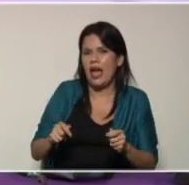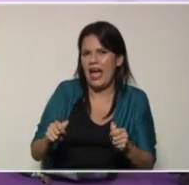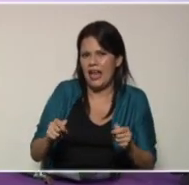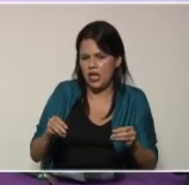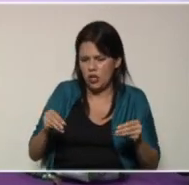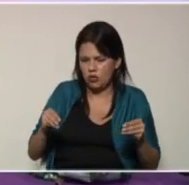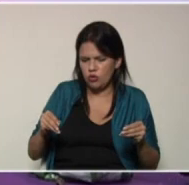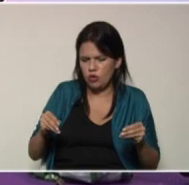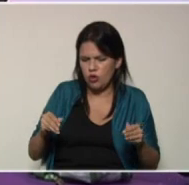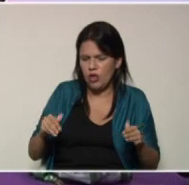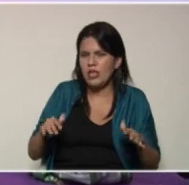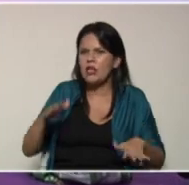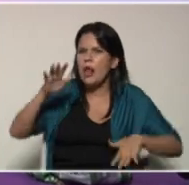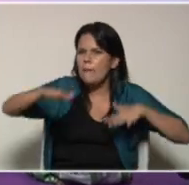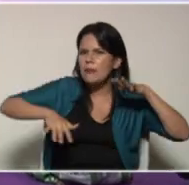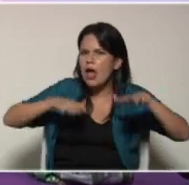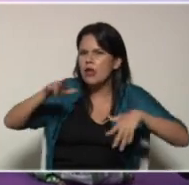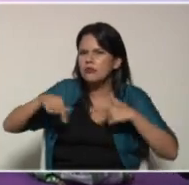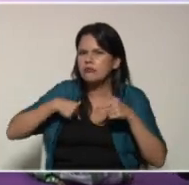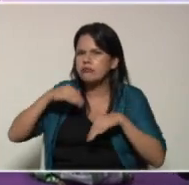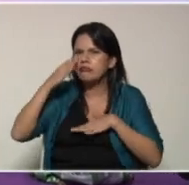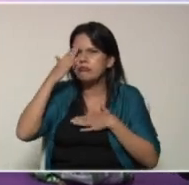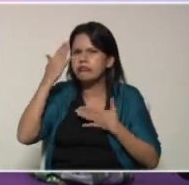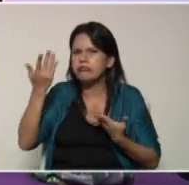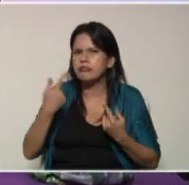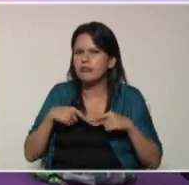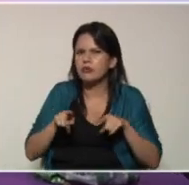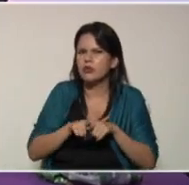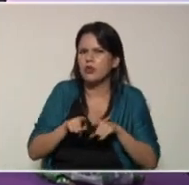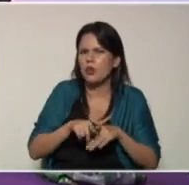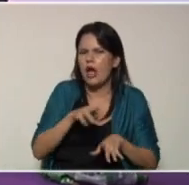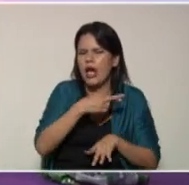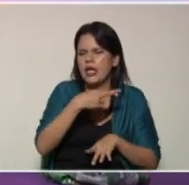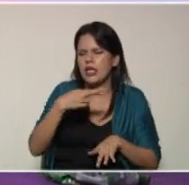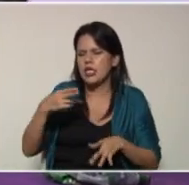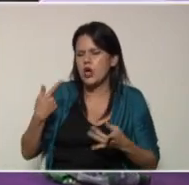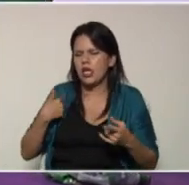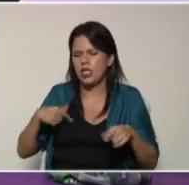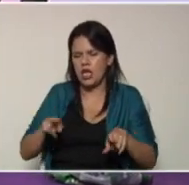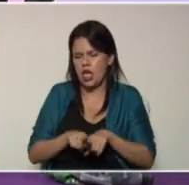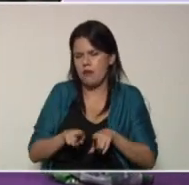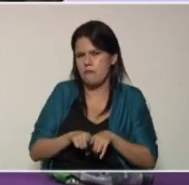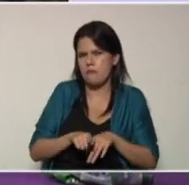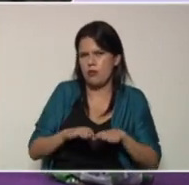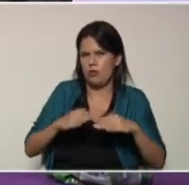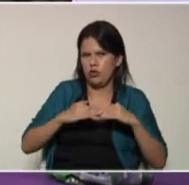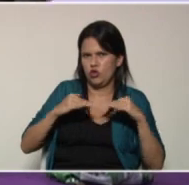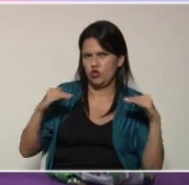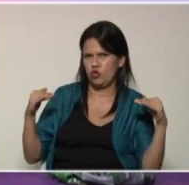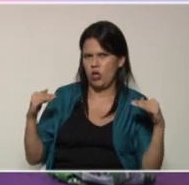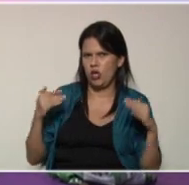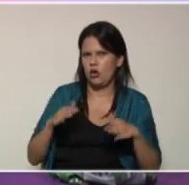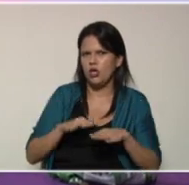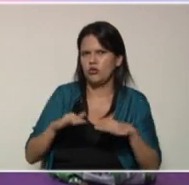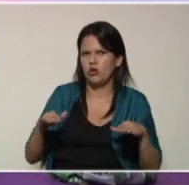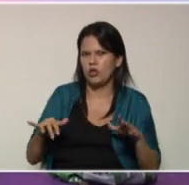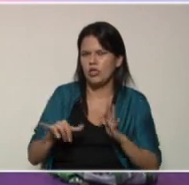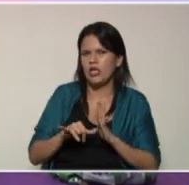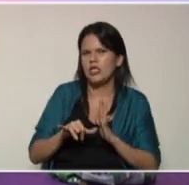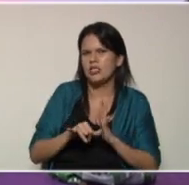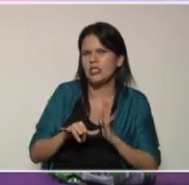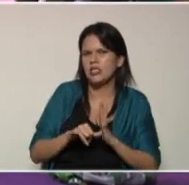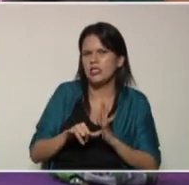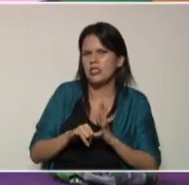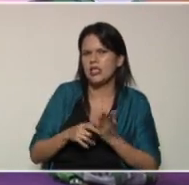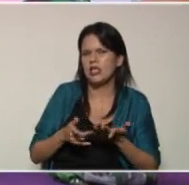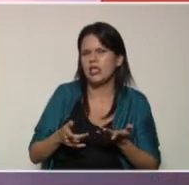cuando vamos a la playa que es arena de igual manera hay ríos que tienen ese tipo de suelo el suelo que está cerca de las quebradas es diferente